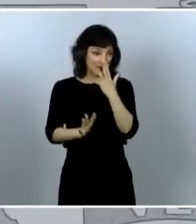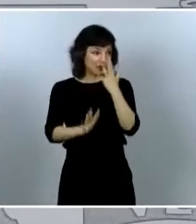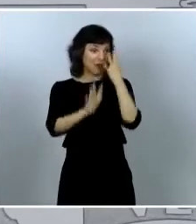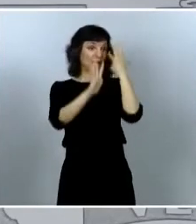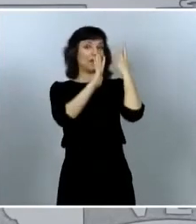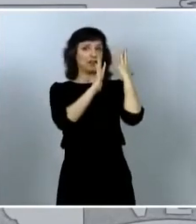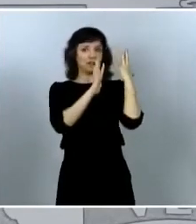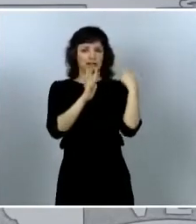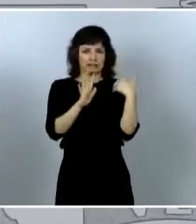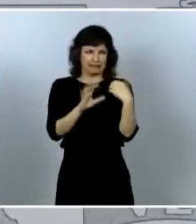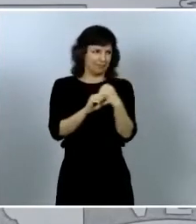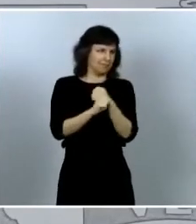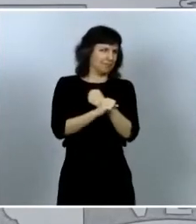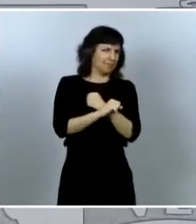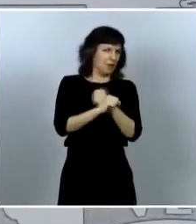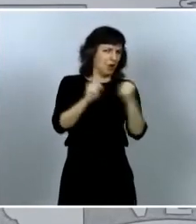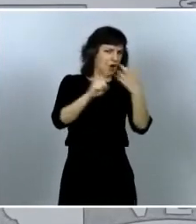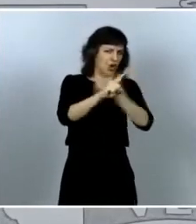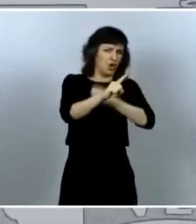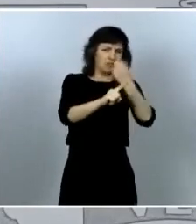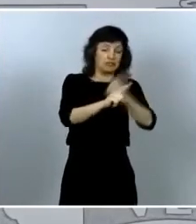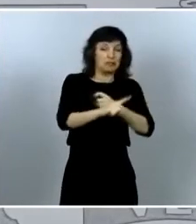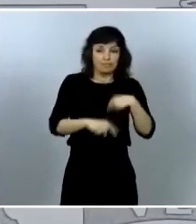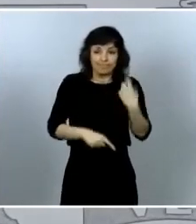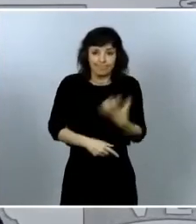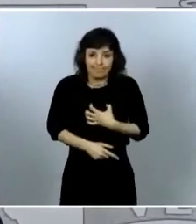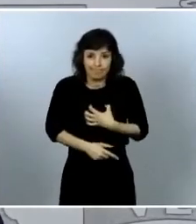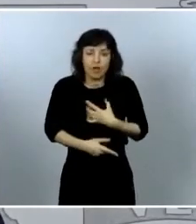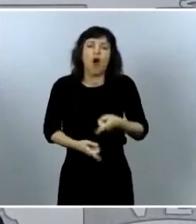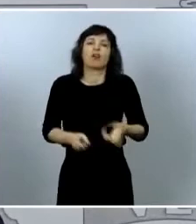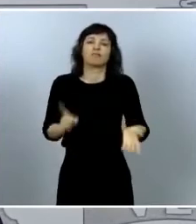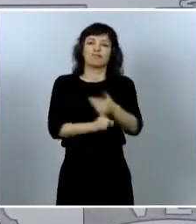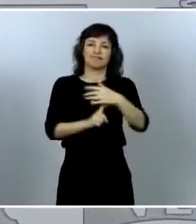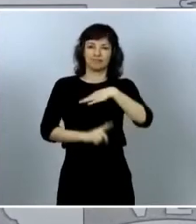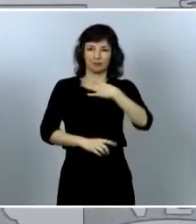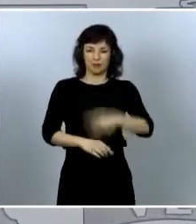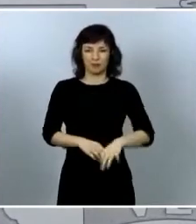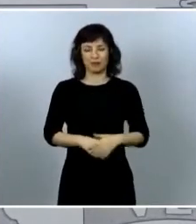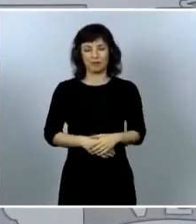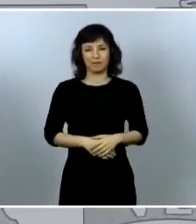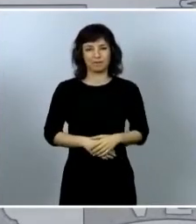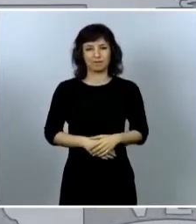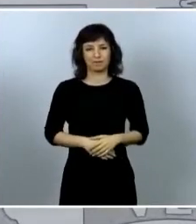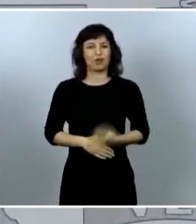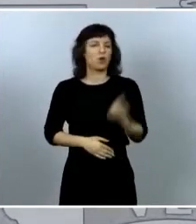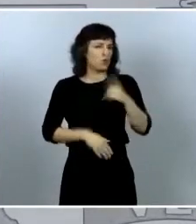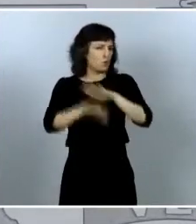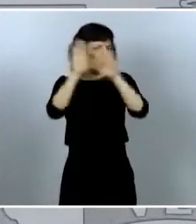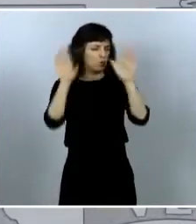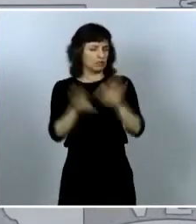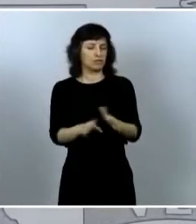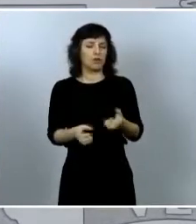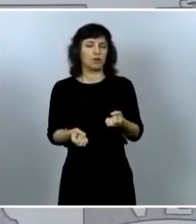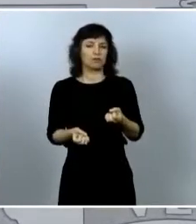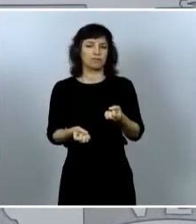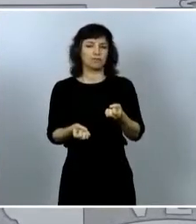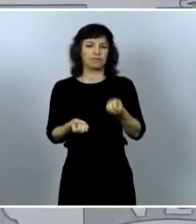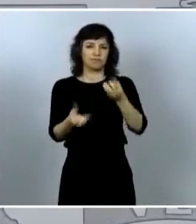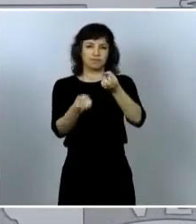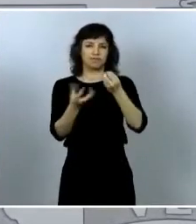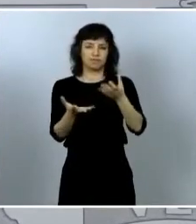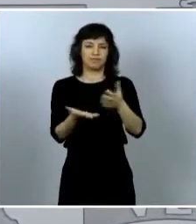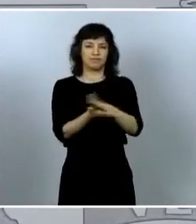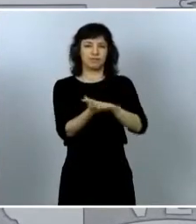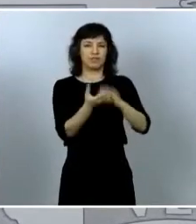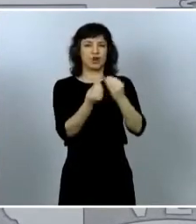inimaginables no fuimos capaces de alcanzar una reflexión final que compartí con los diputados y diputadas en el debate